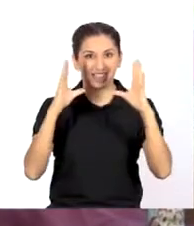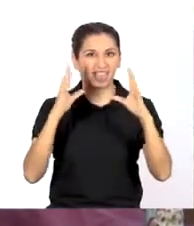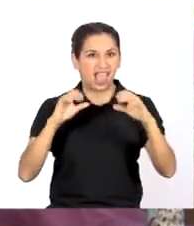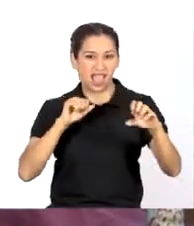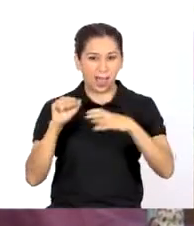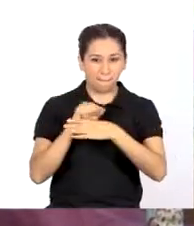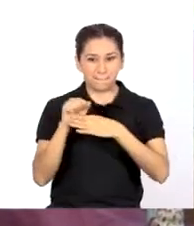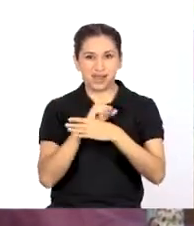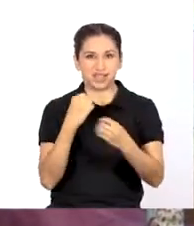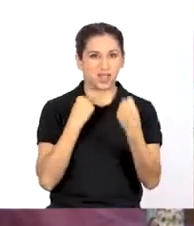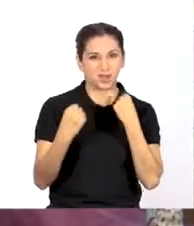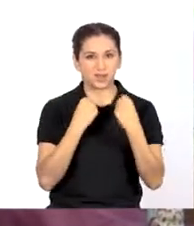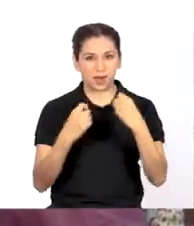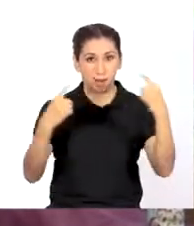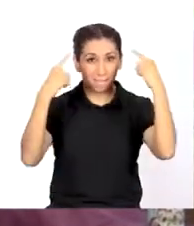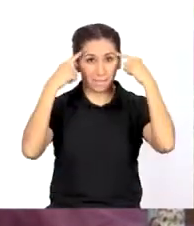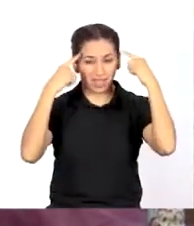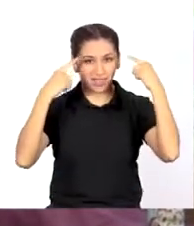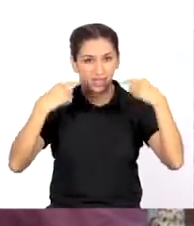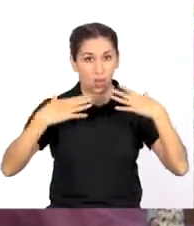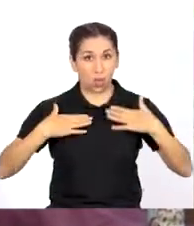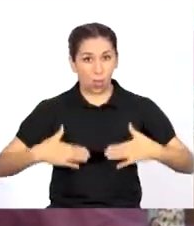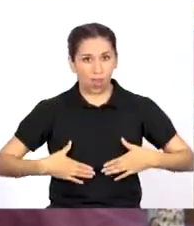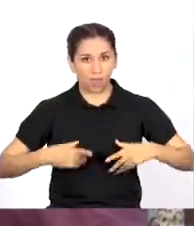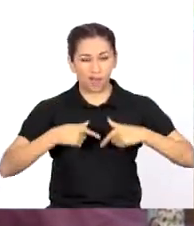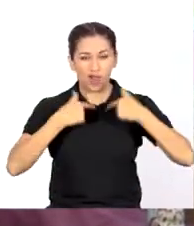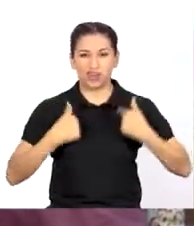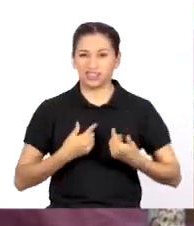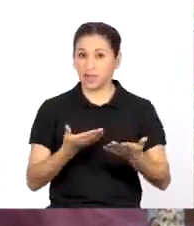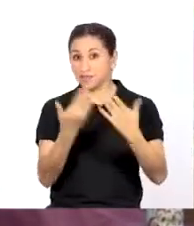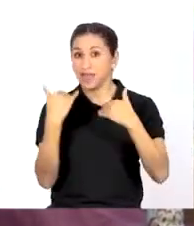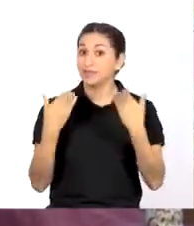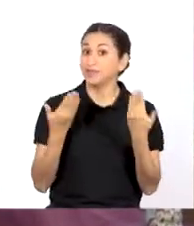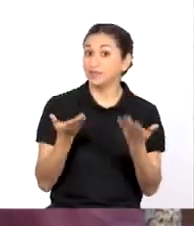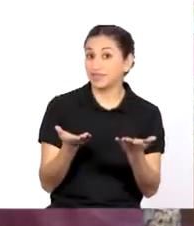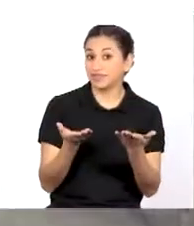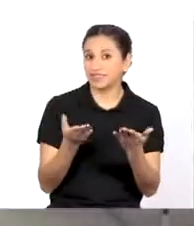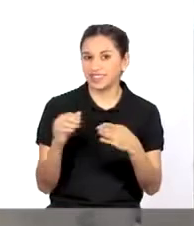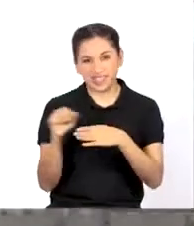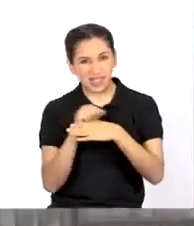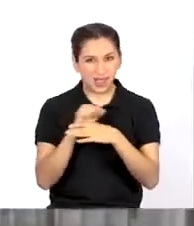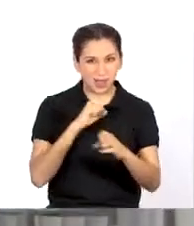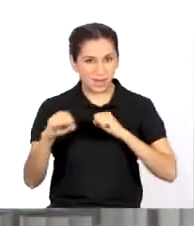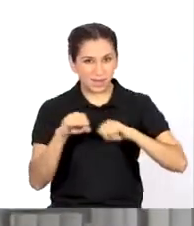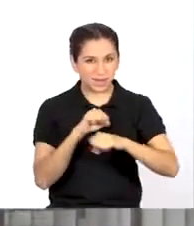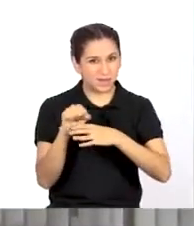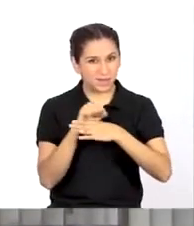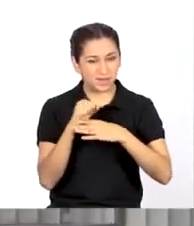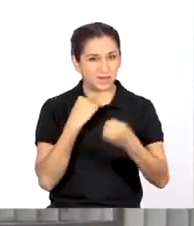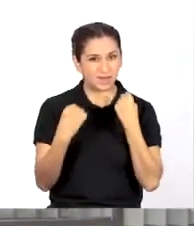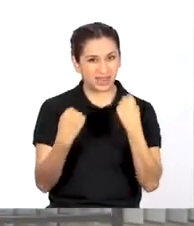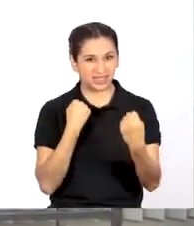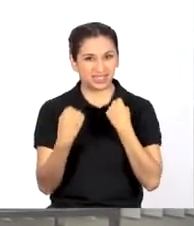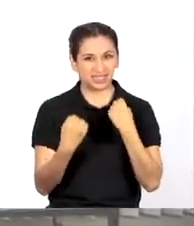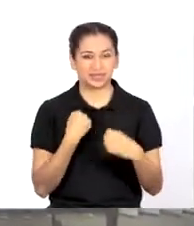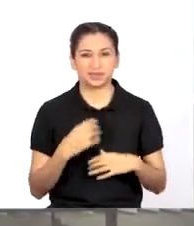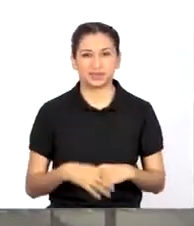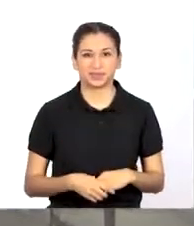activando nuestro cuerpo, nuestra mente y nuestro corazón. ¡Vamos con... ¡Activarte!